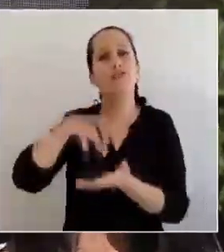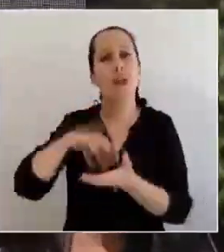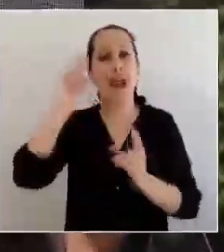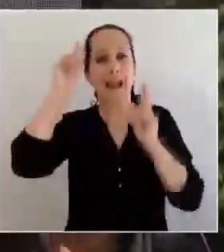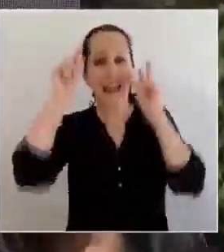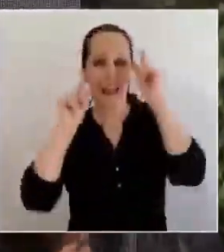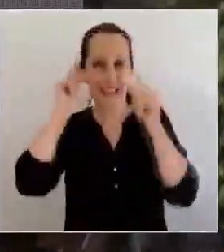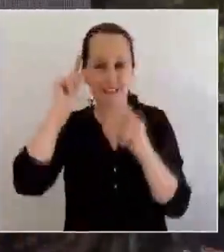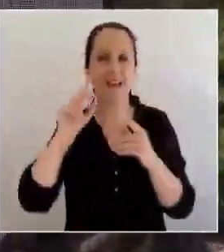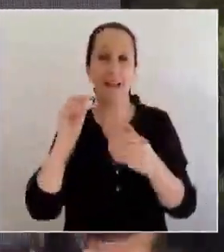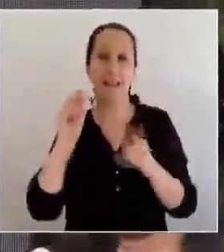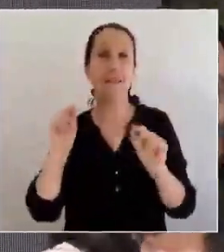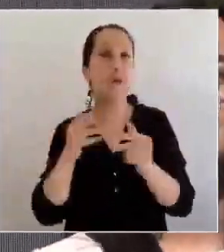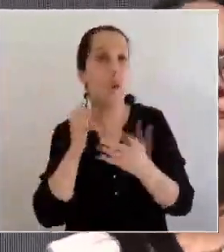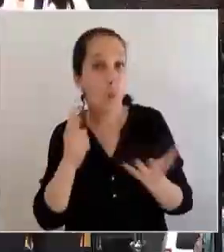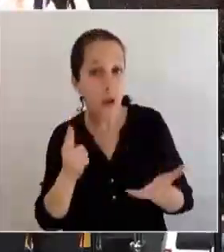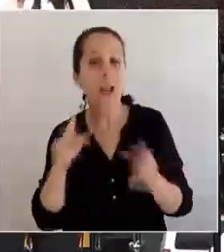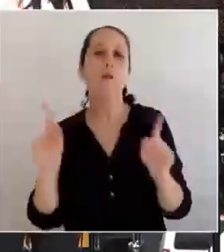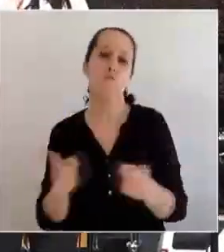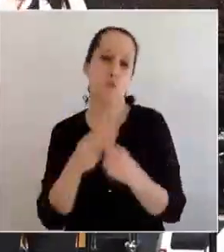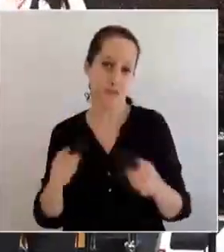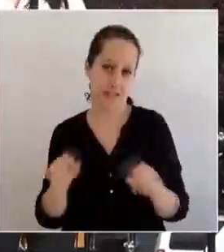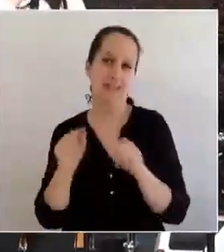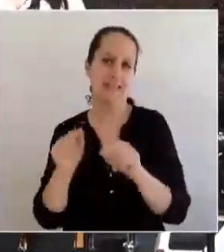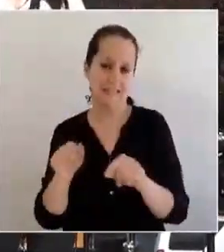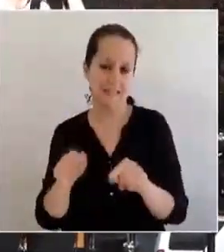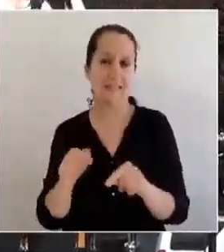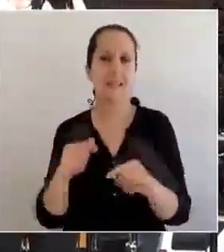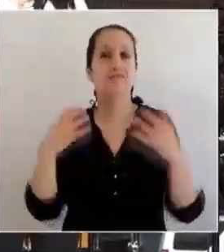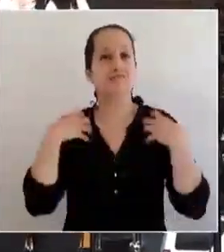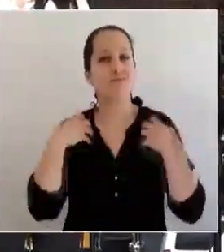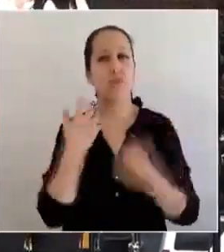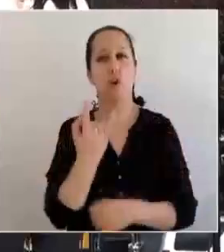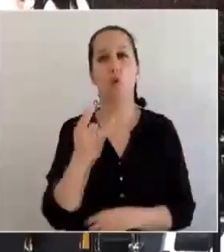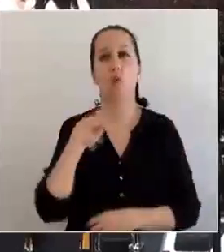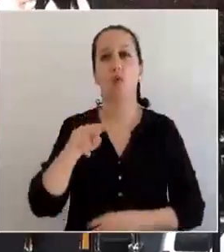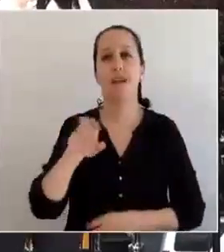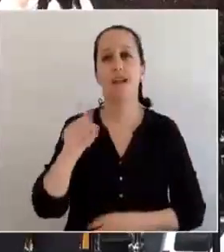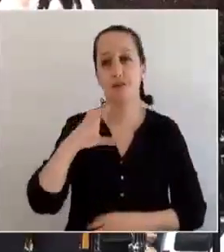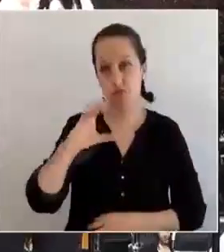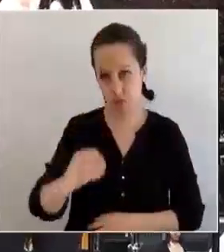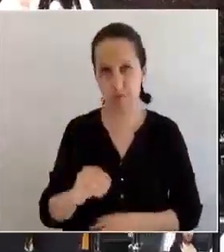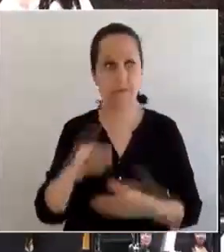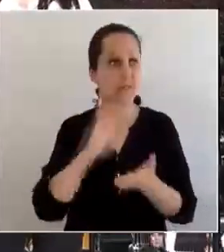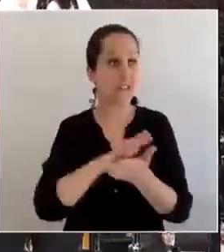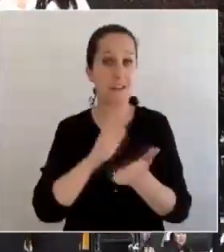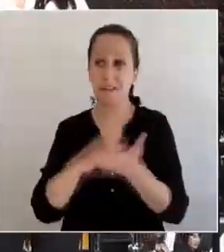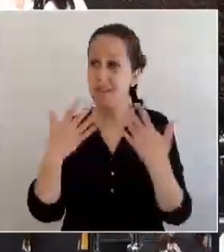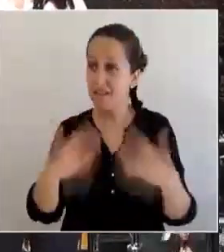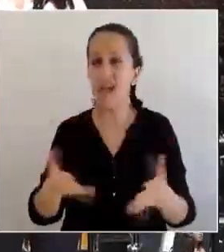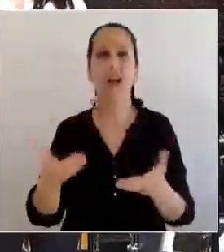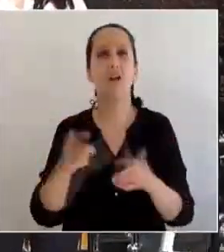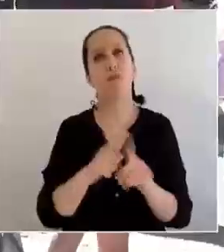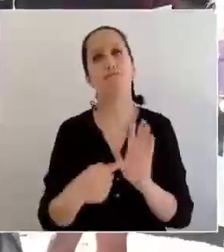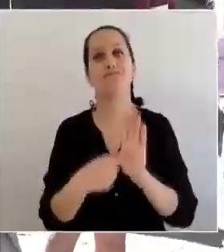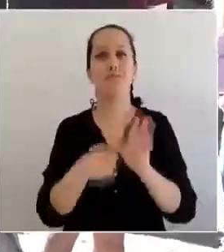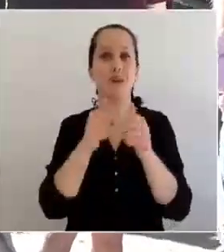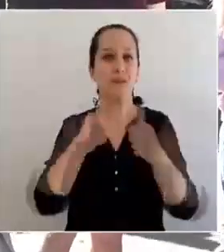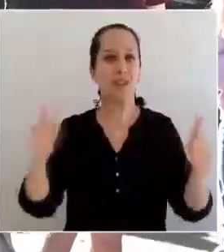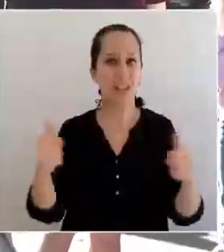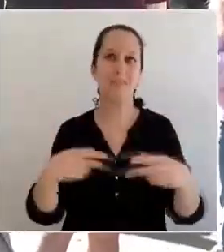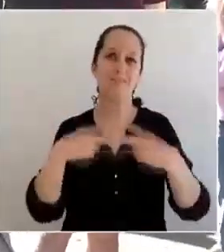creativas en la categoría Música de la UNESCO, hito que se celebró con la ciudadanía y que fue destacado por